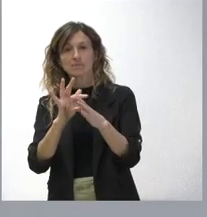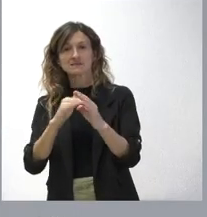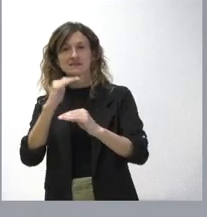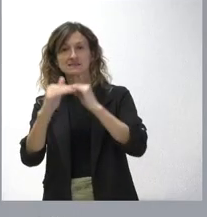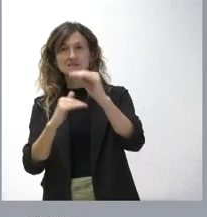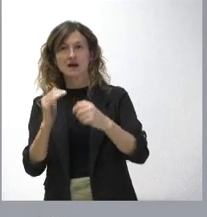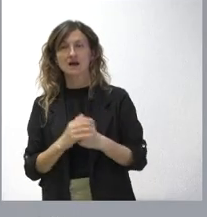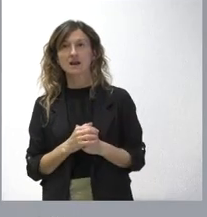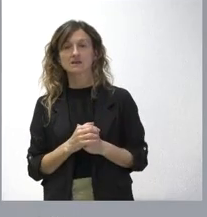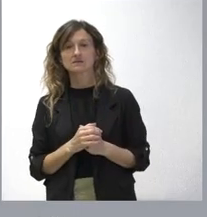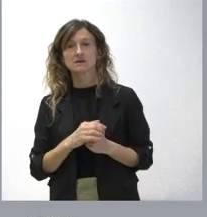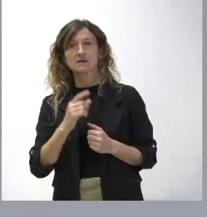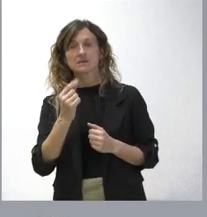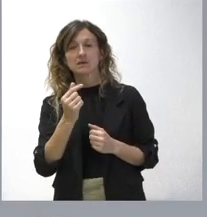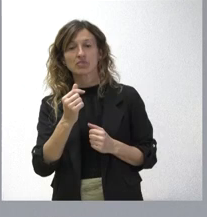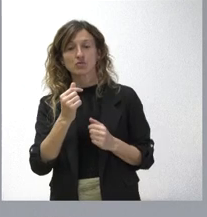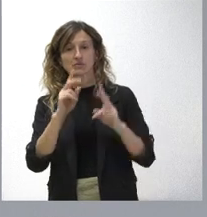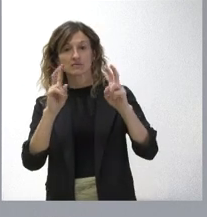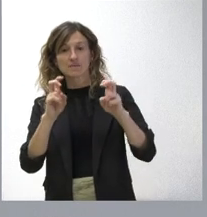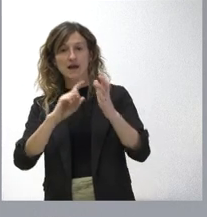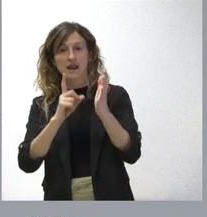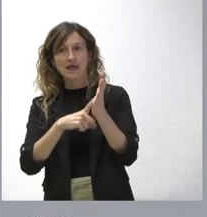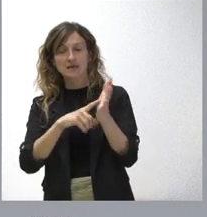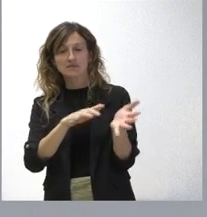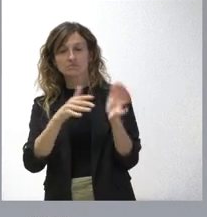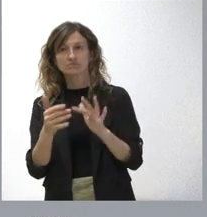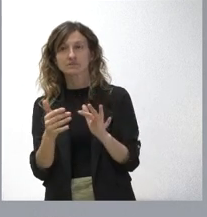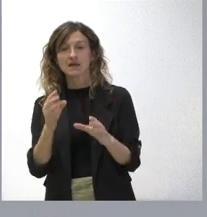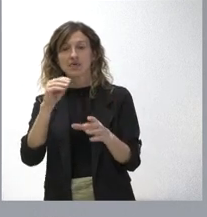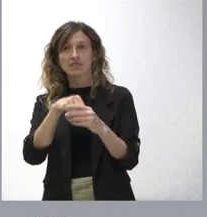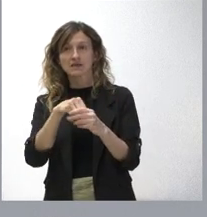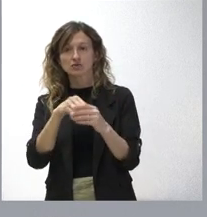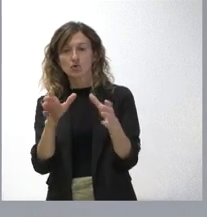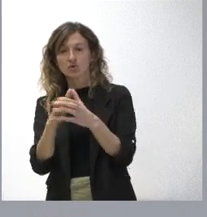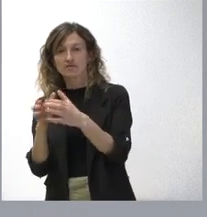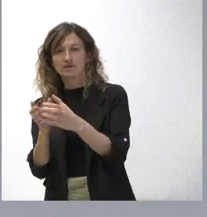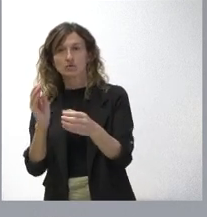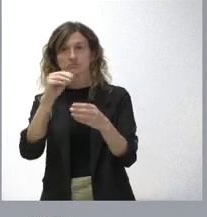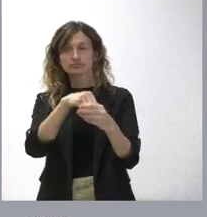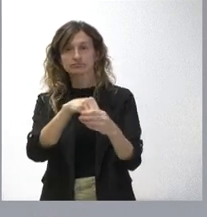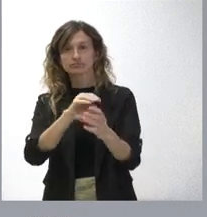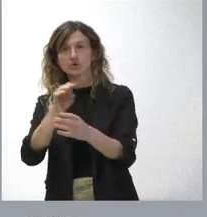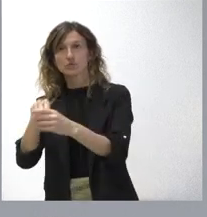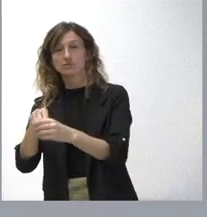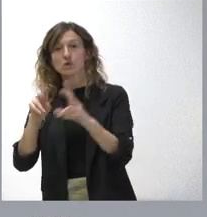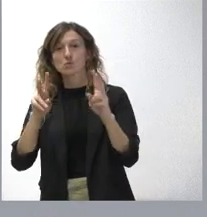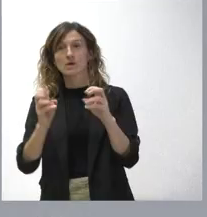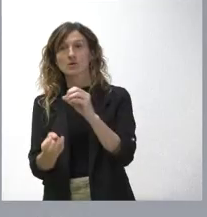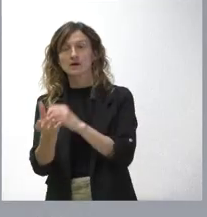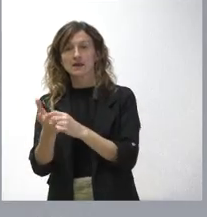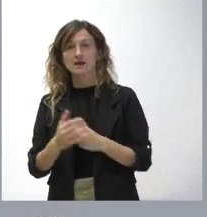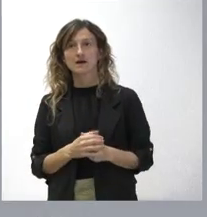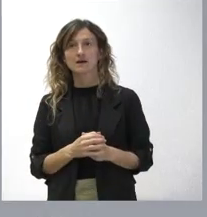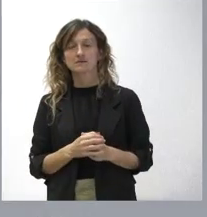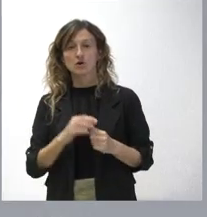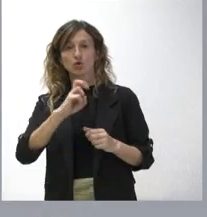que proceder posteriormente a la aprobación de la ley, a lo que es la integración de esos colectivos en los cuerpos nuevos que se crean, en los que